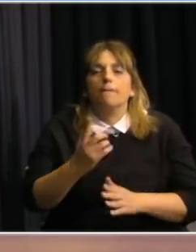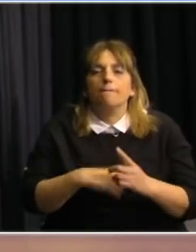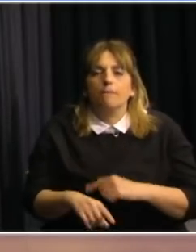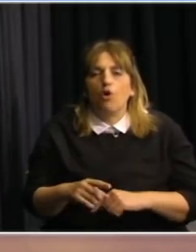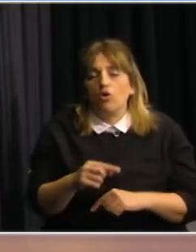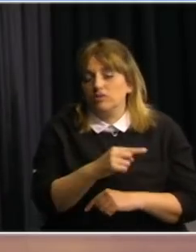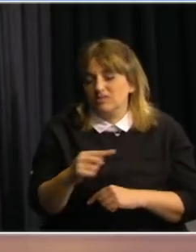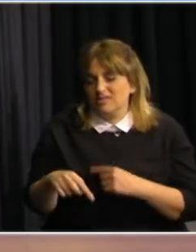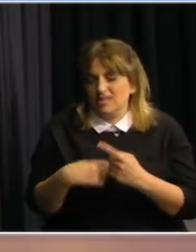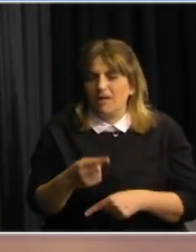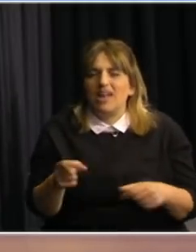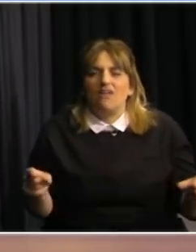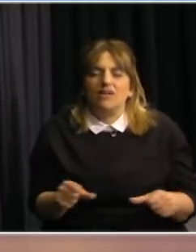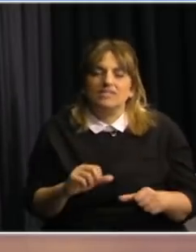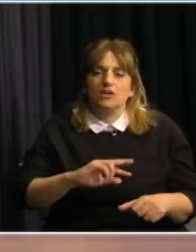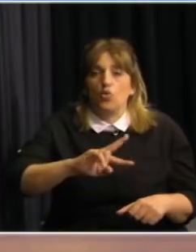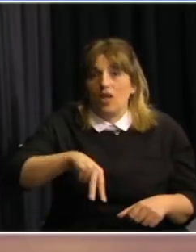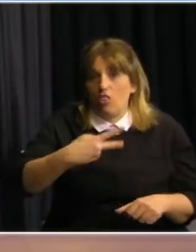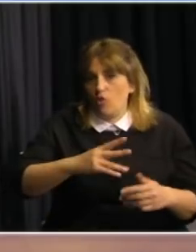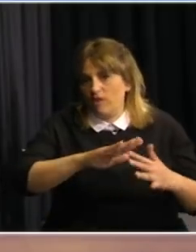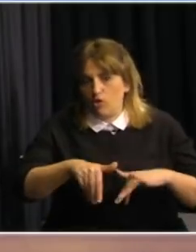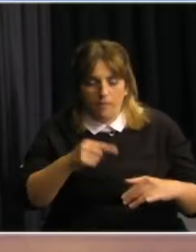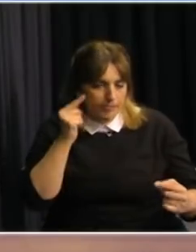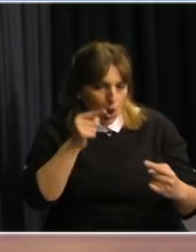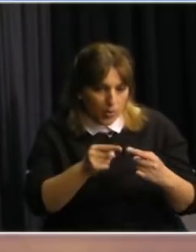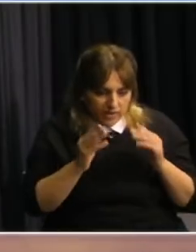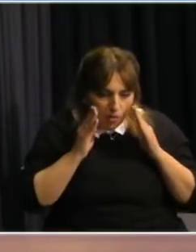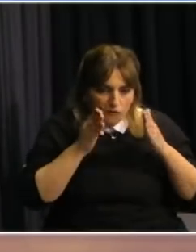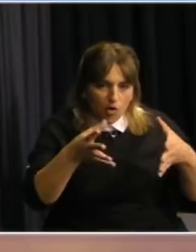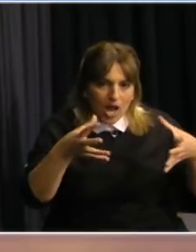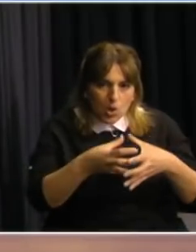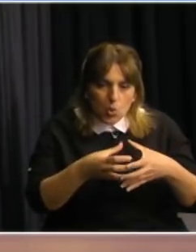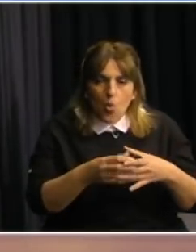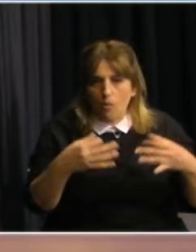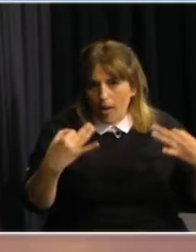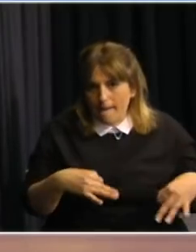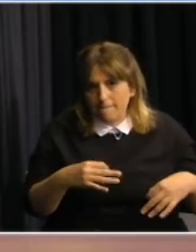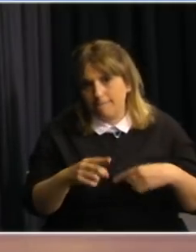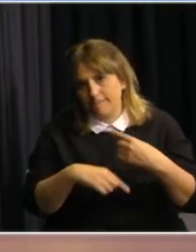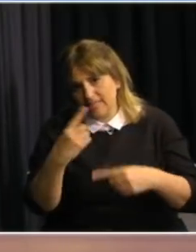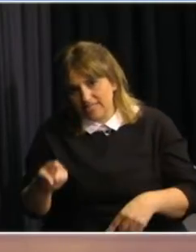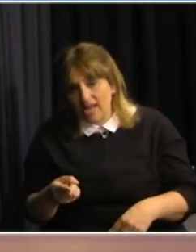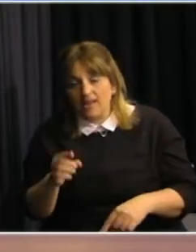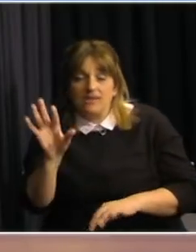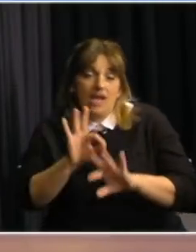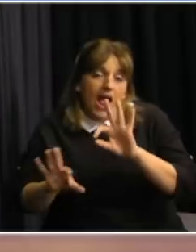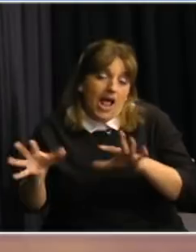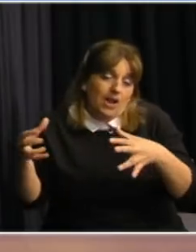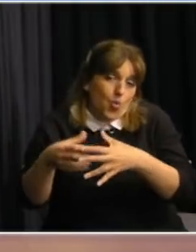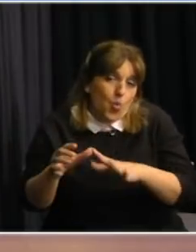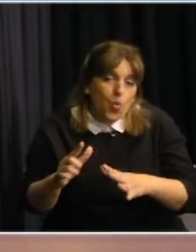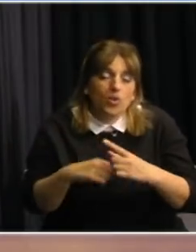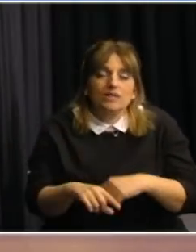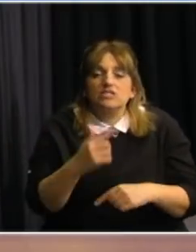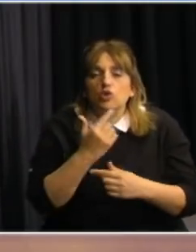se van a empezar a aplicar con una doble estrategia focalizada por un lado y randomizada por el otro y bueno